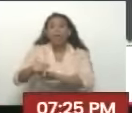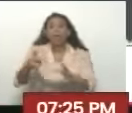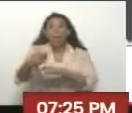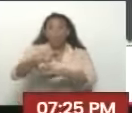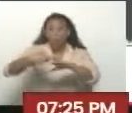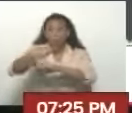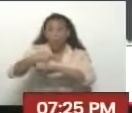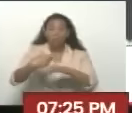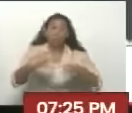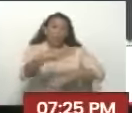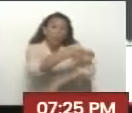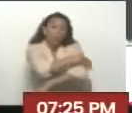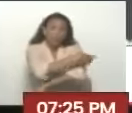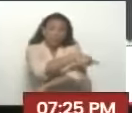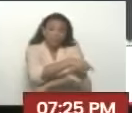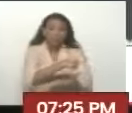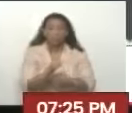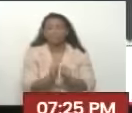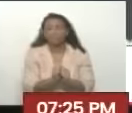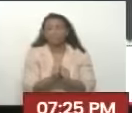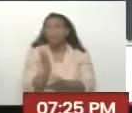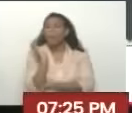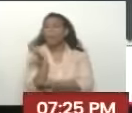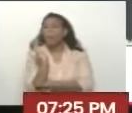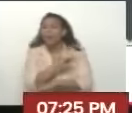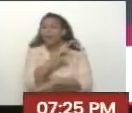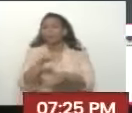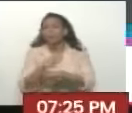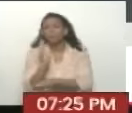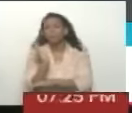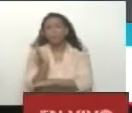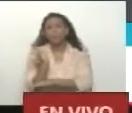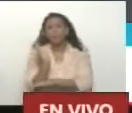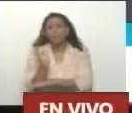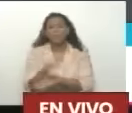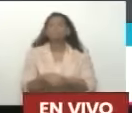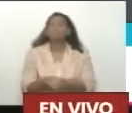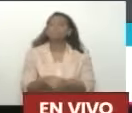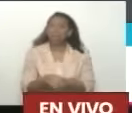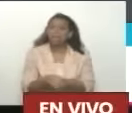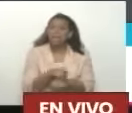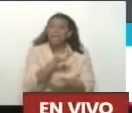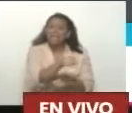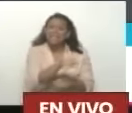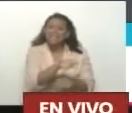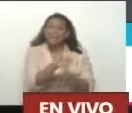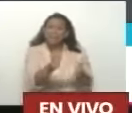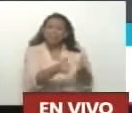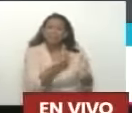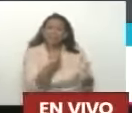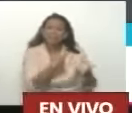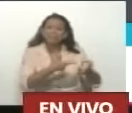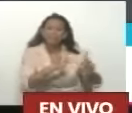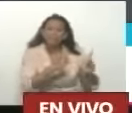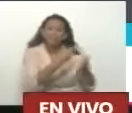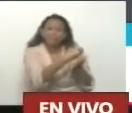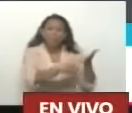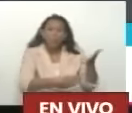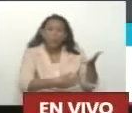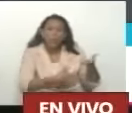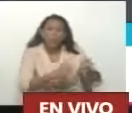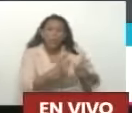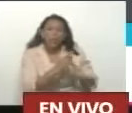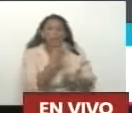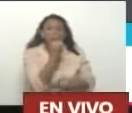gobierno y la oposición extraparlamentaria Esta licencia